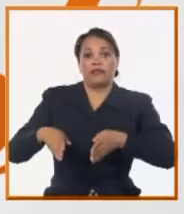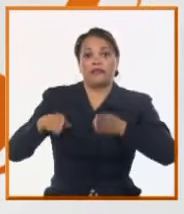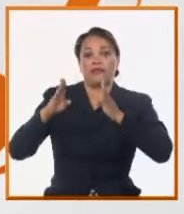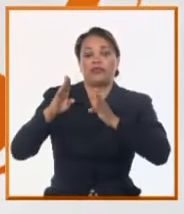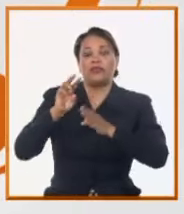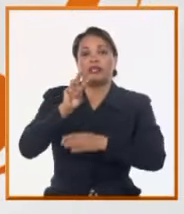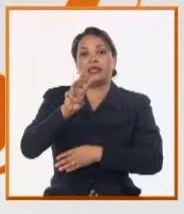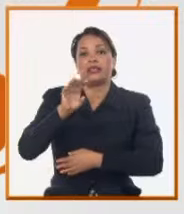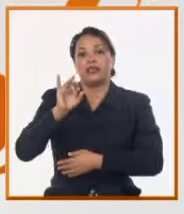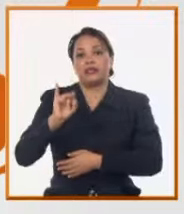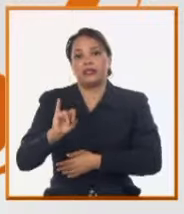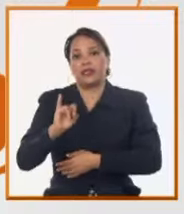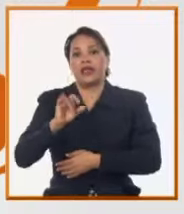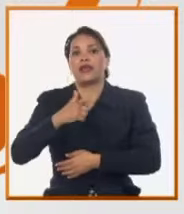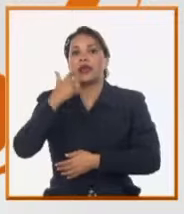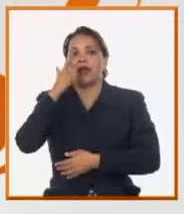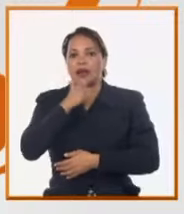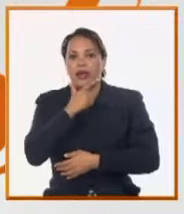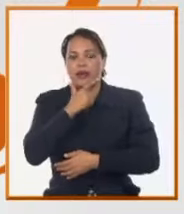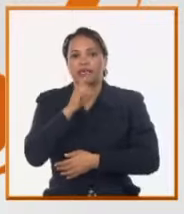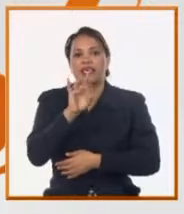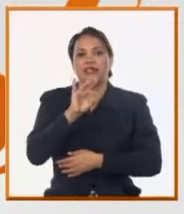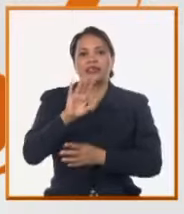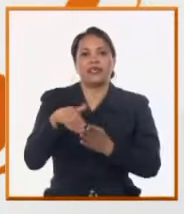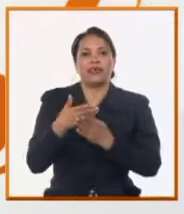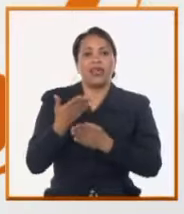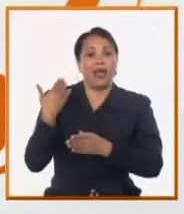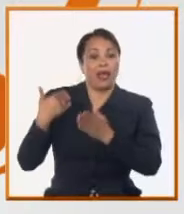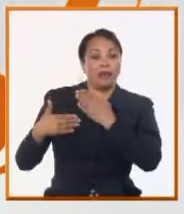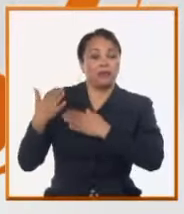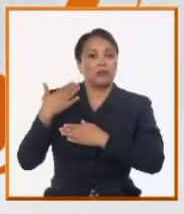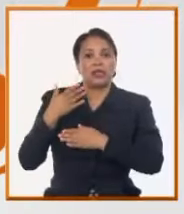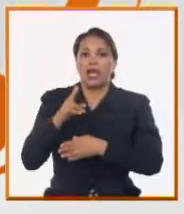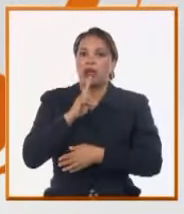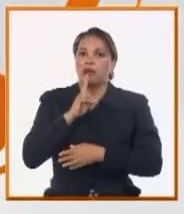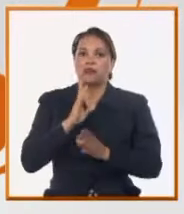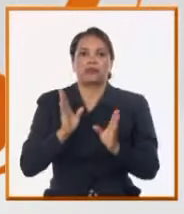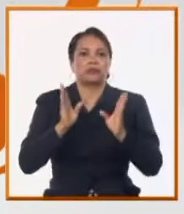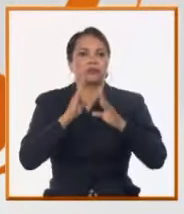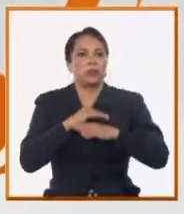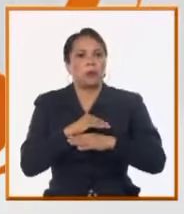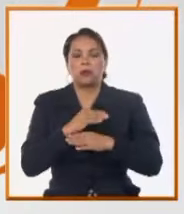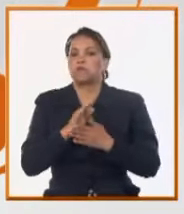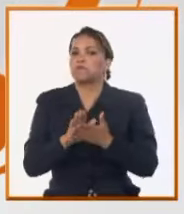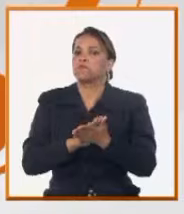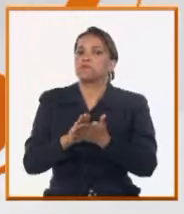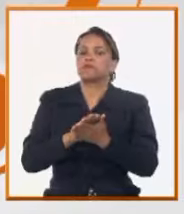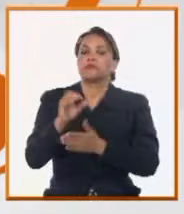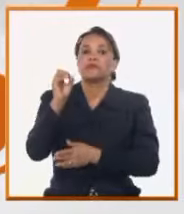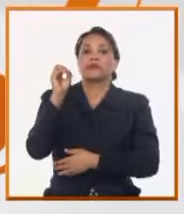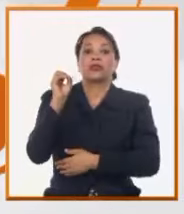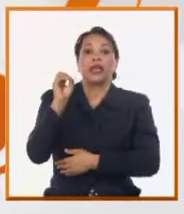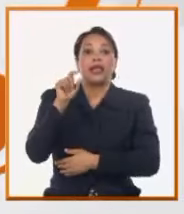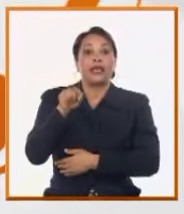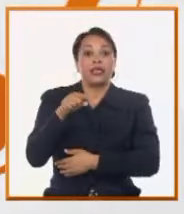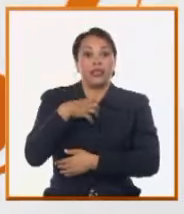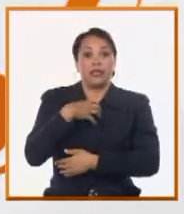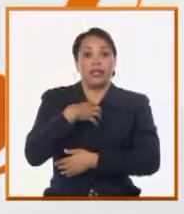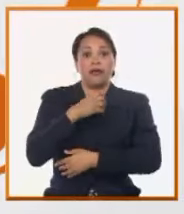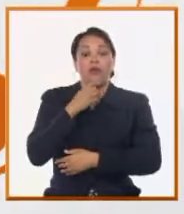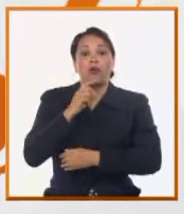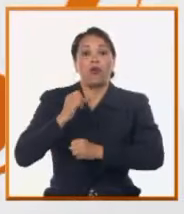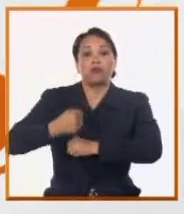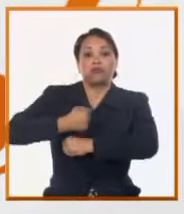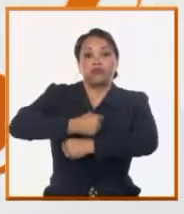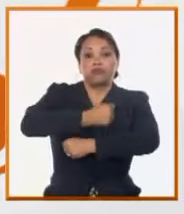Hace más de 15 días que no nos dan agua. Y a nosotros no nos entran agua y tenemos una pipa que